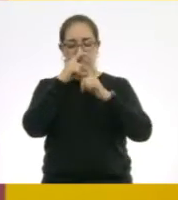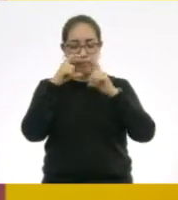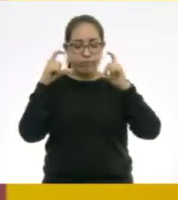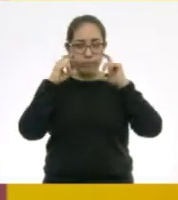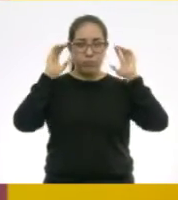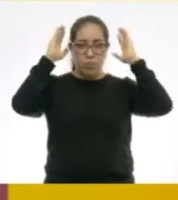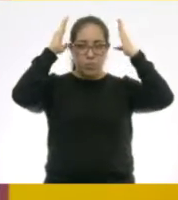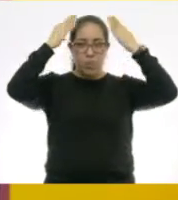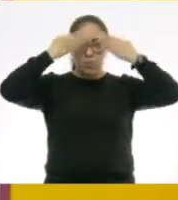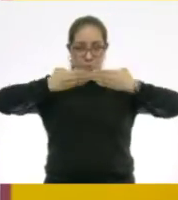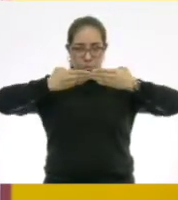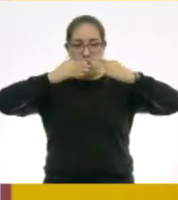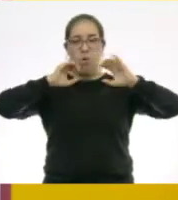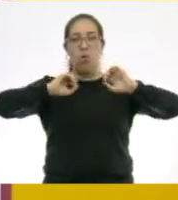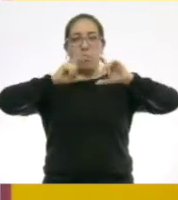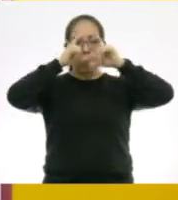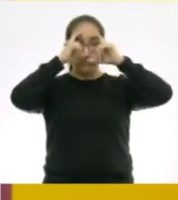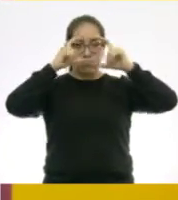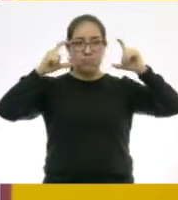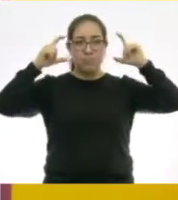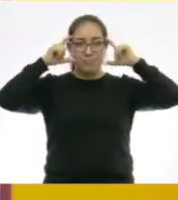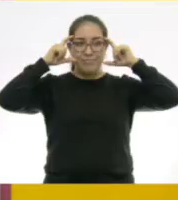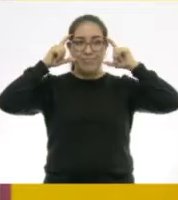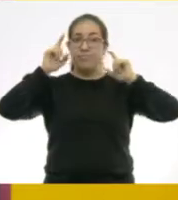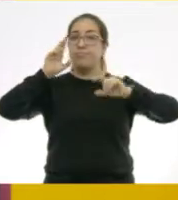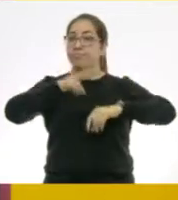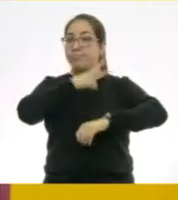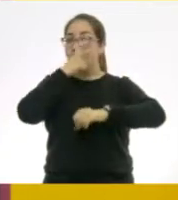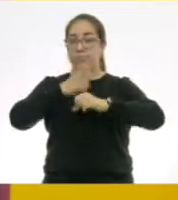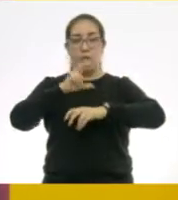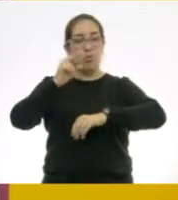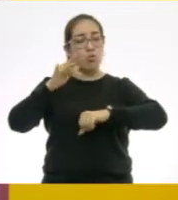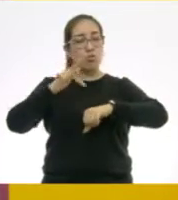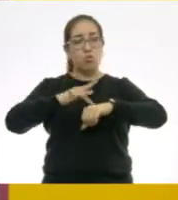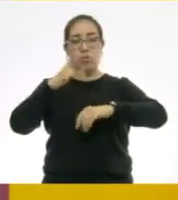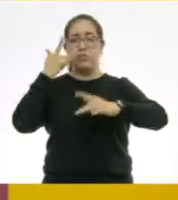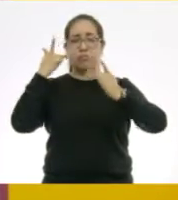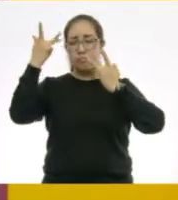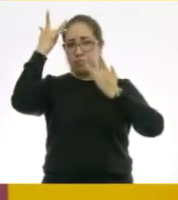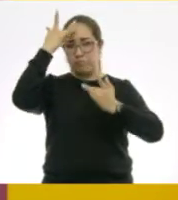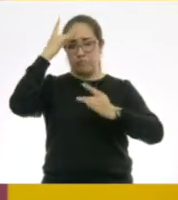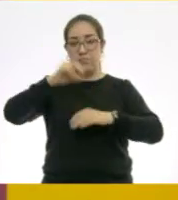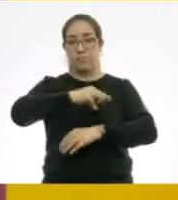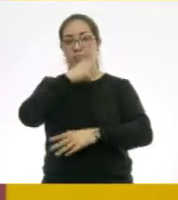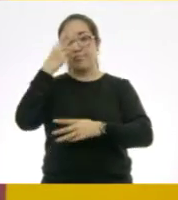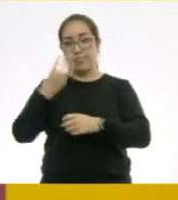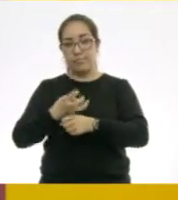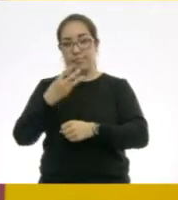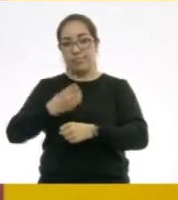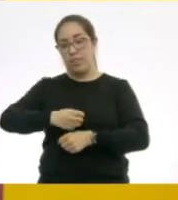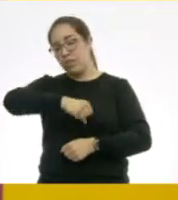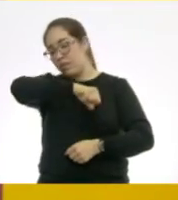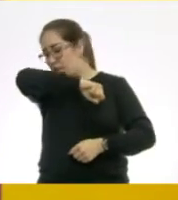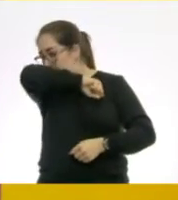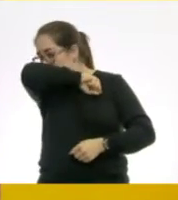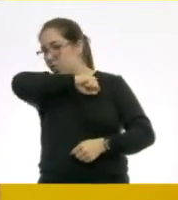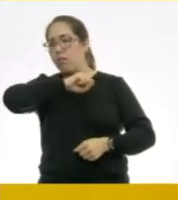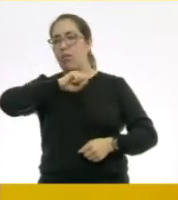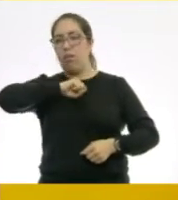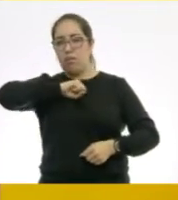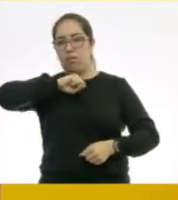o gogles. En la segunda, no toques tu cara. En la tercera, tose o estornuda en el ángulo interno del codo.